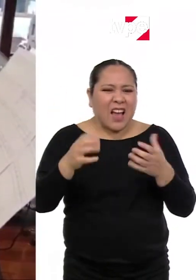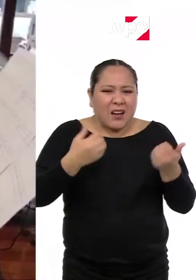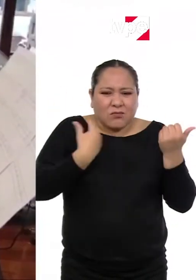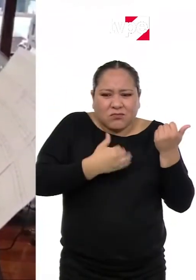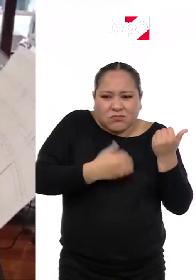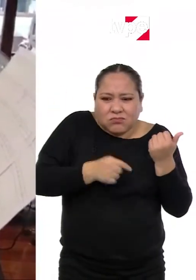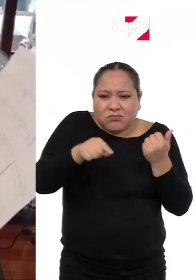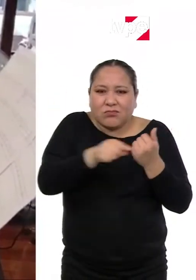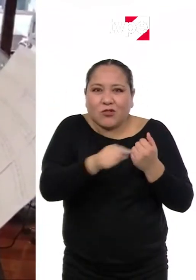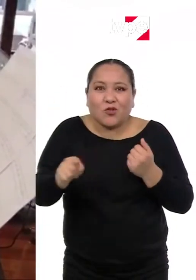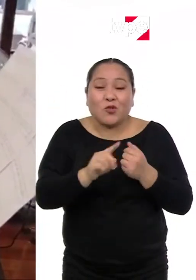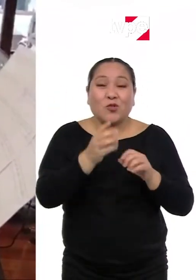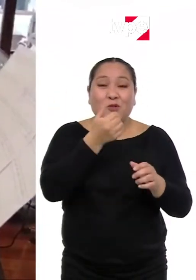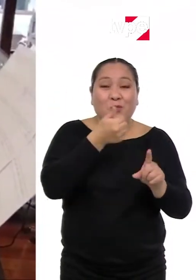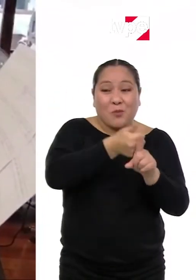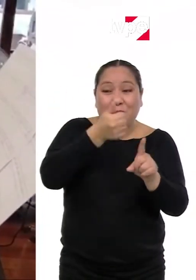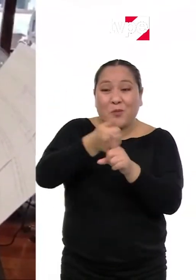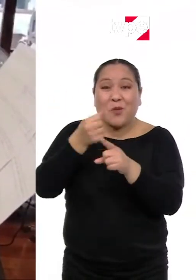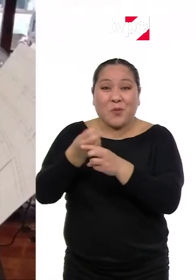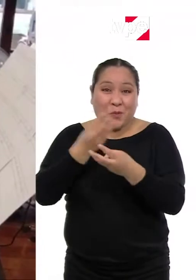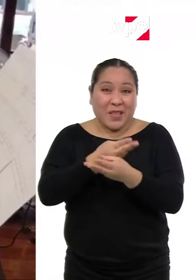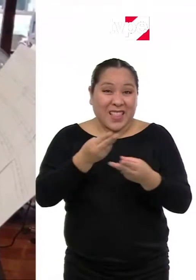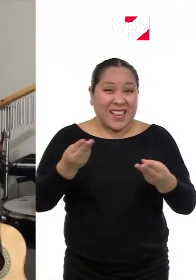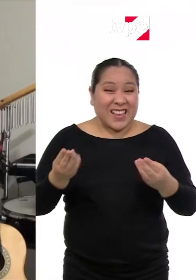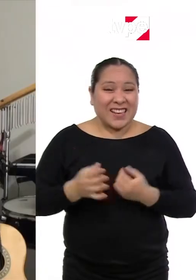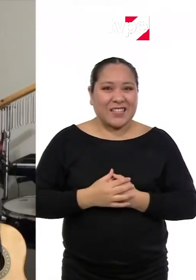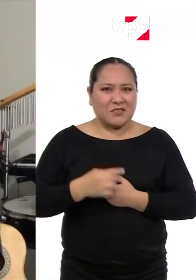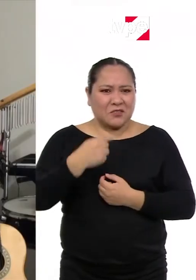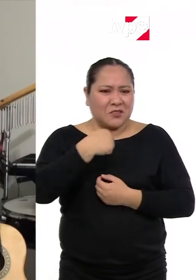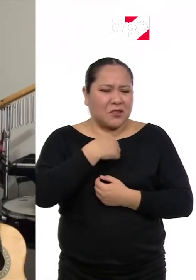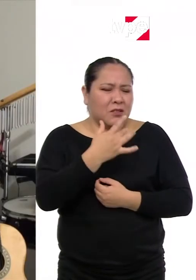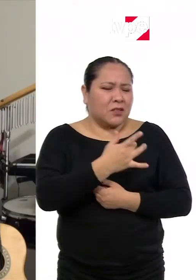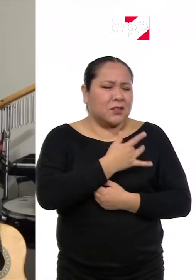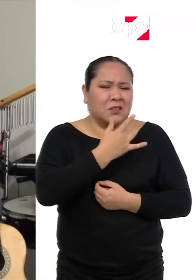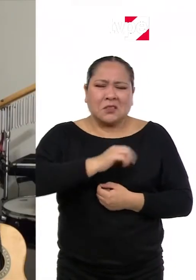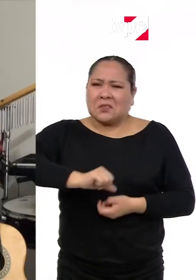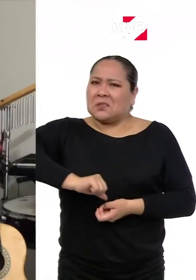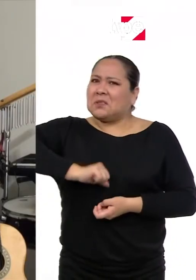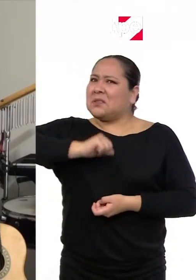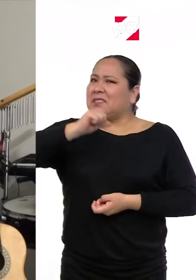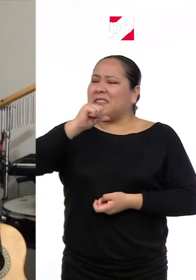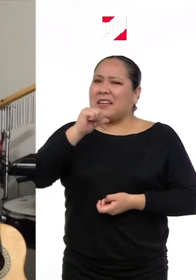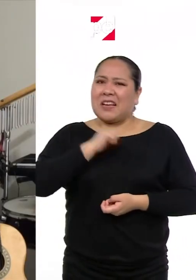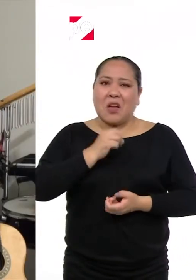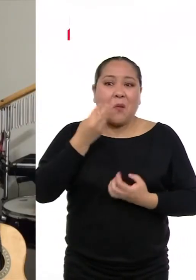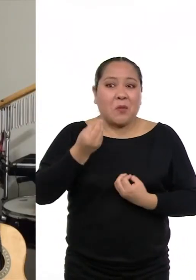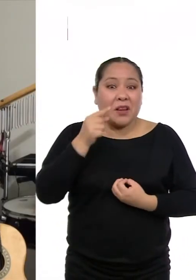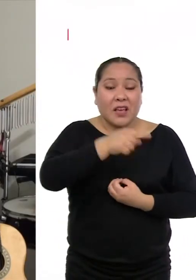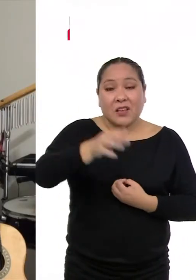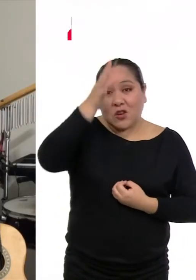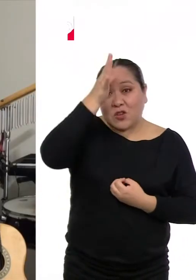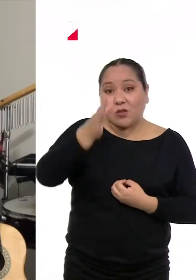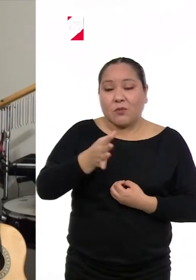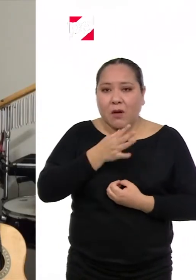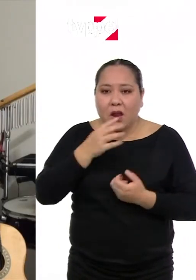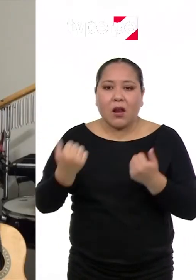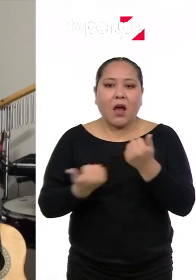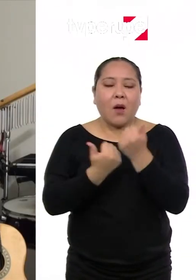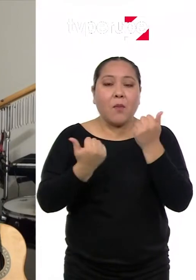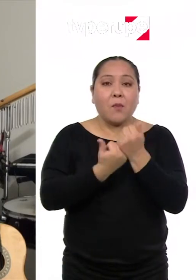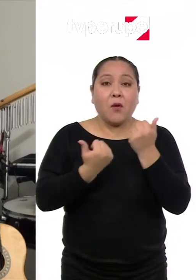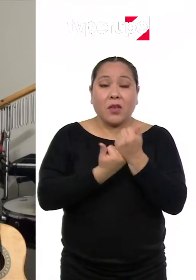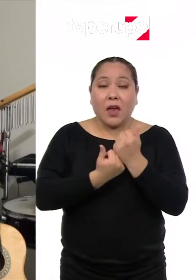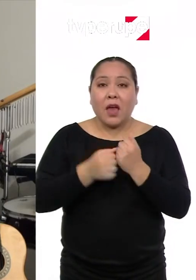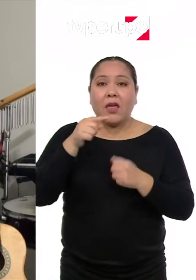ejecutando sus instrumentos. Y yo me siento muy orgullosa porque los padres han